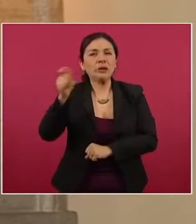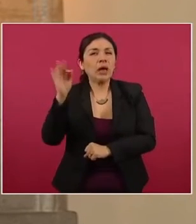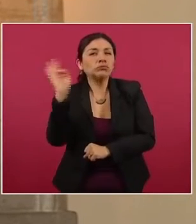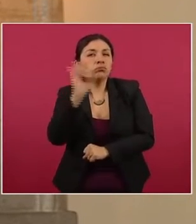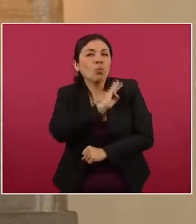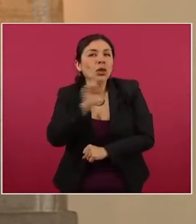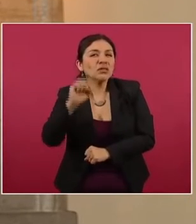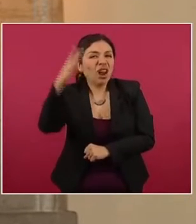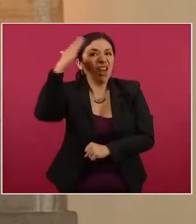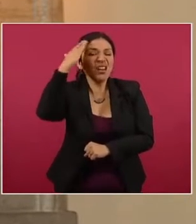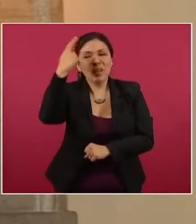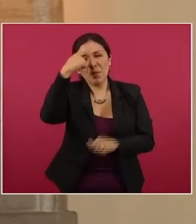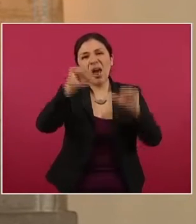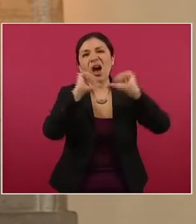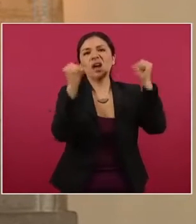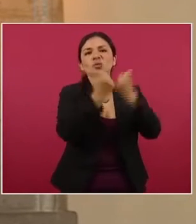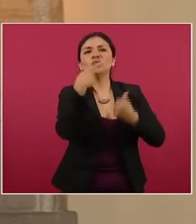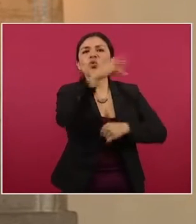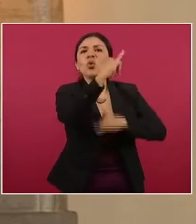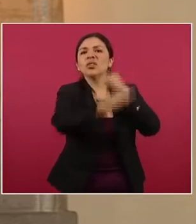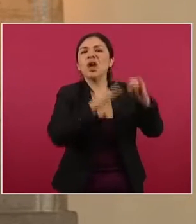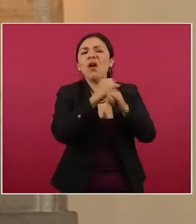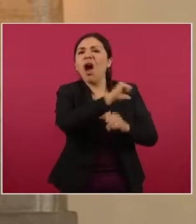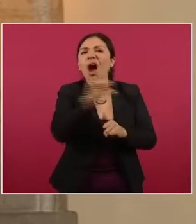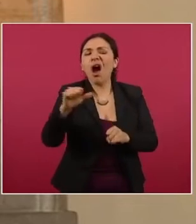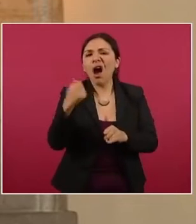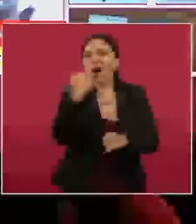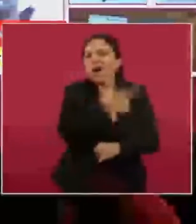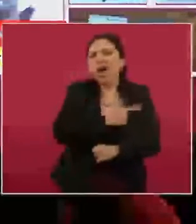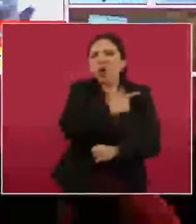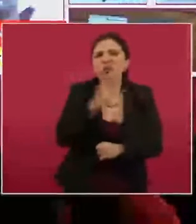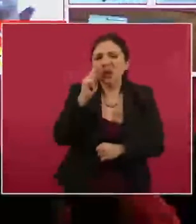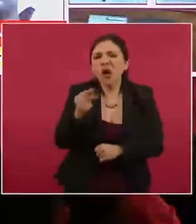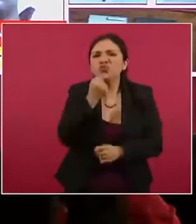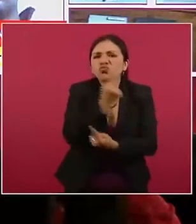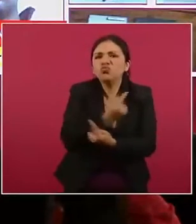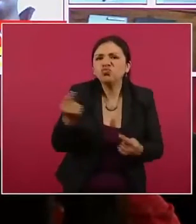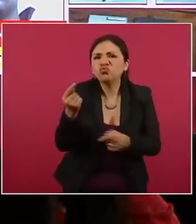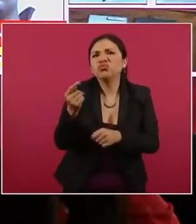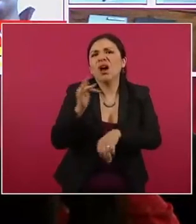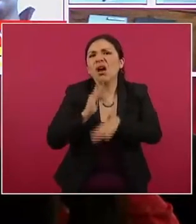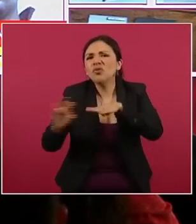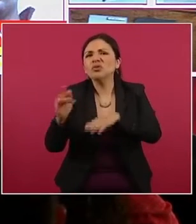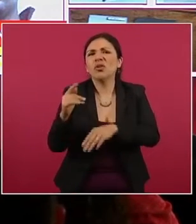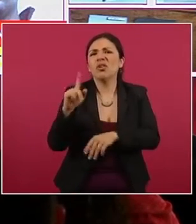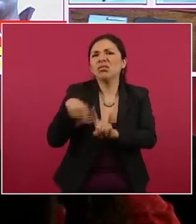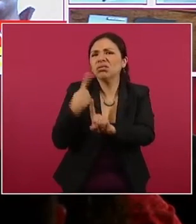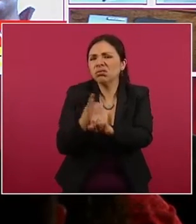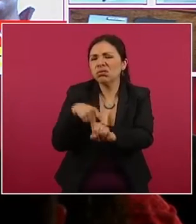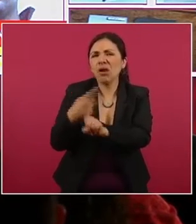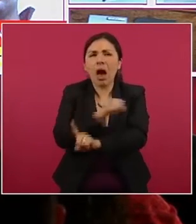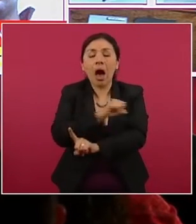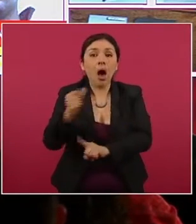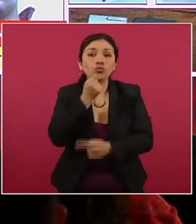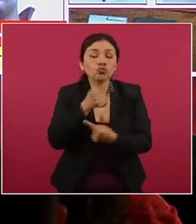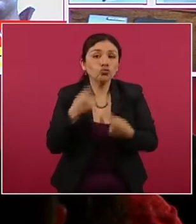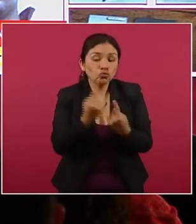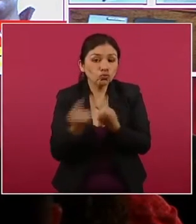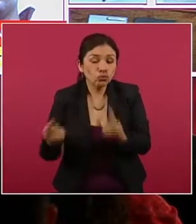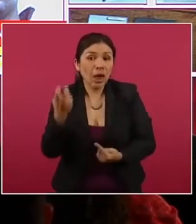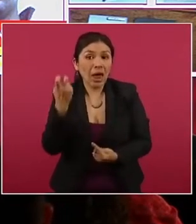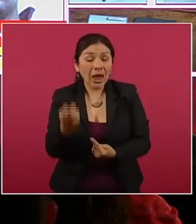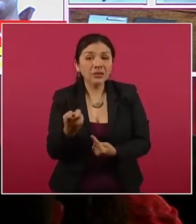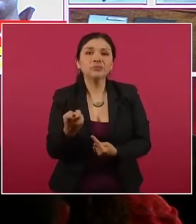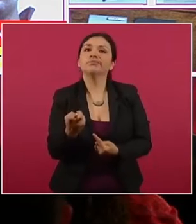asociación internacional de pedófilos. La pedofilia es el abuso sexual contra menores y es uno de los